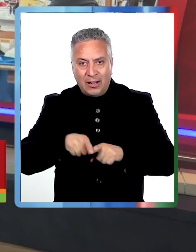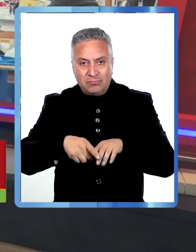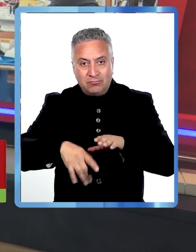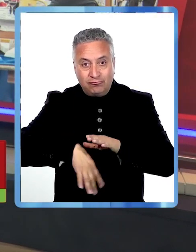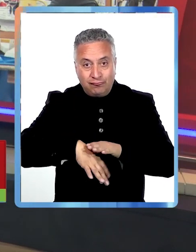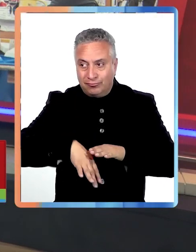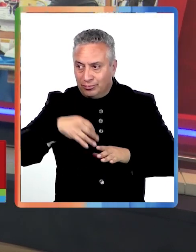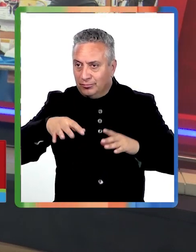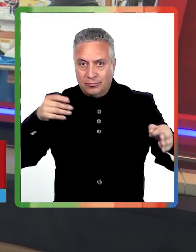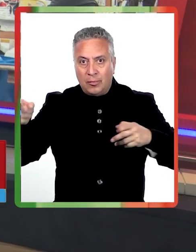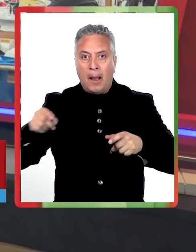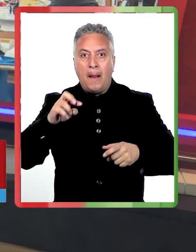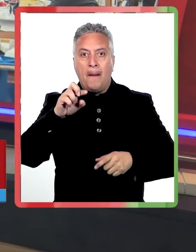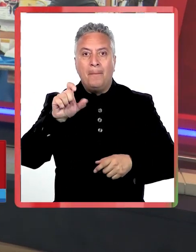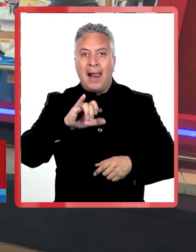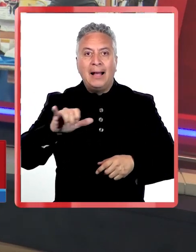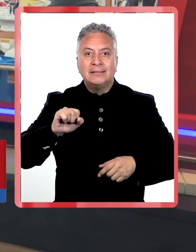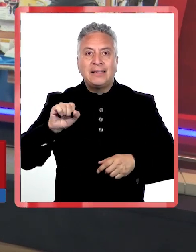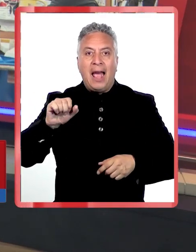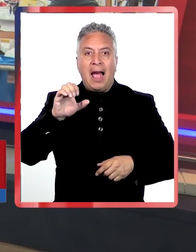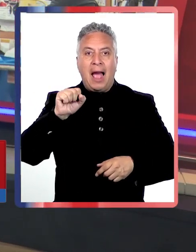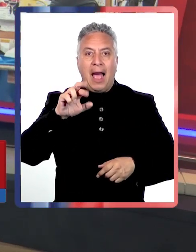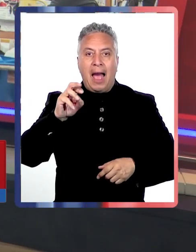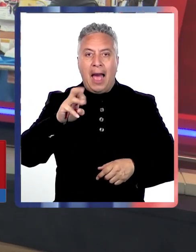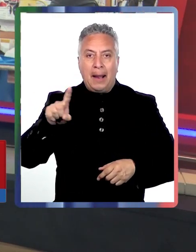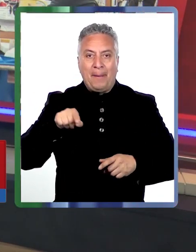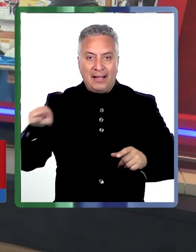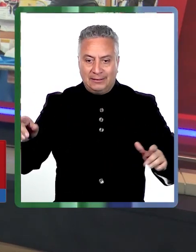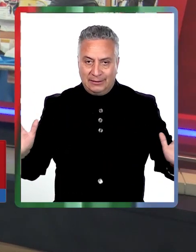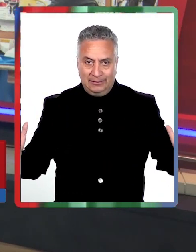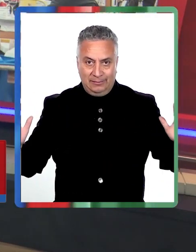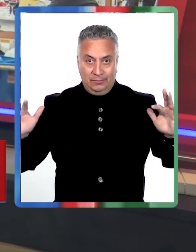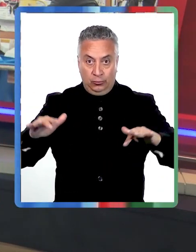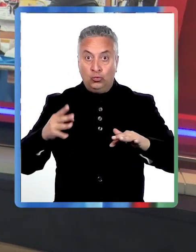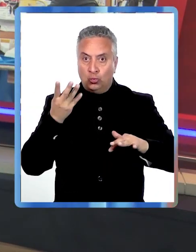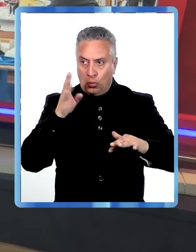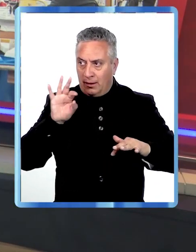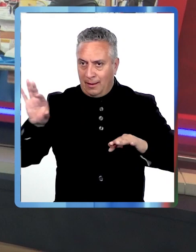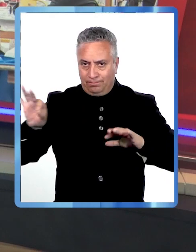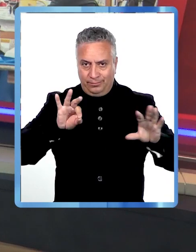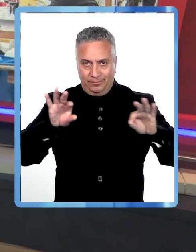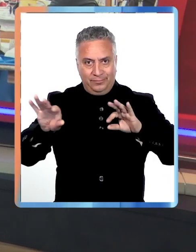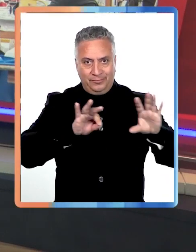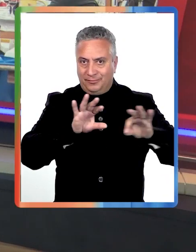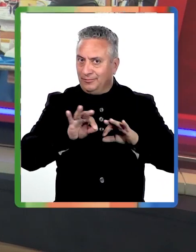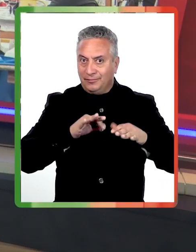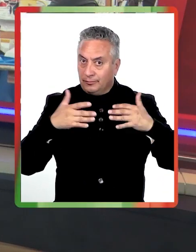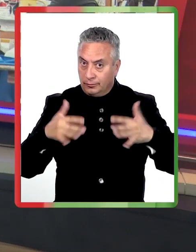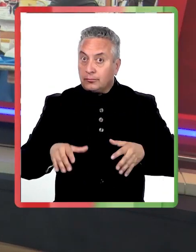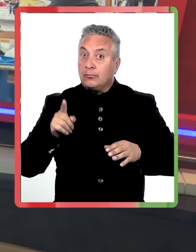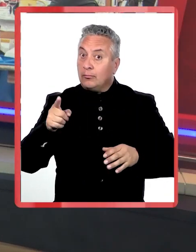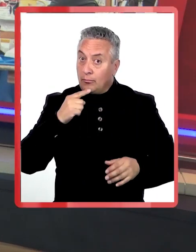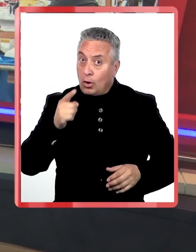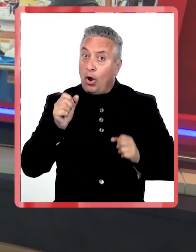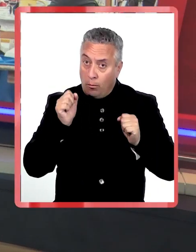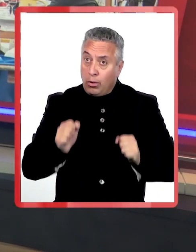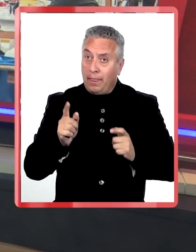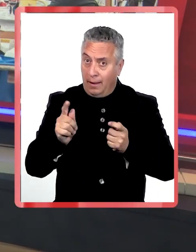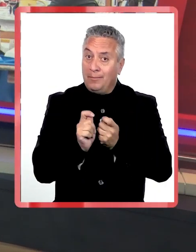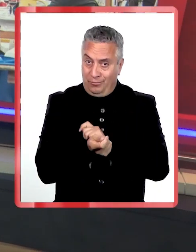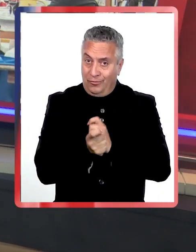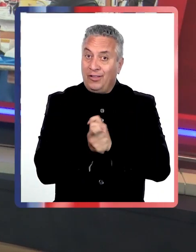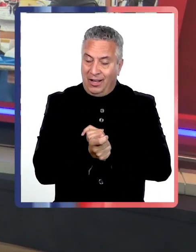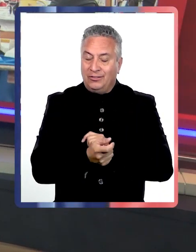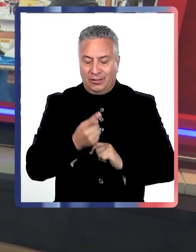que van a atender en la Plaza de Armas y más de 40 fueron seleccionados, pero atención porque las celebraciones podrían tener modificaciones.